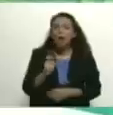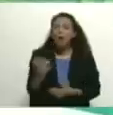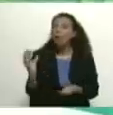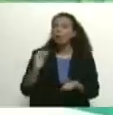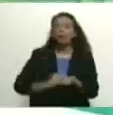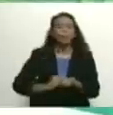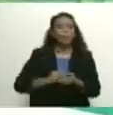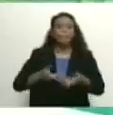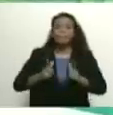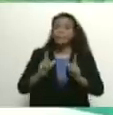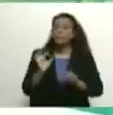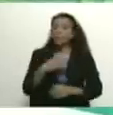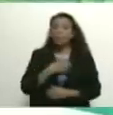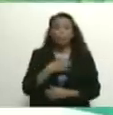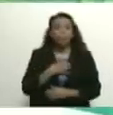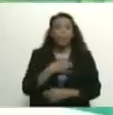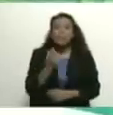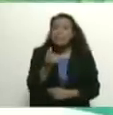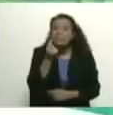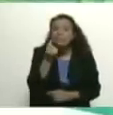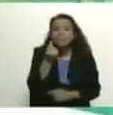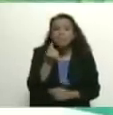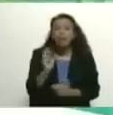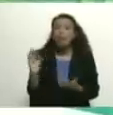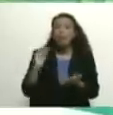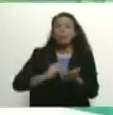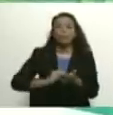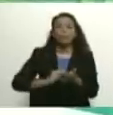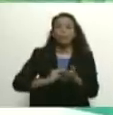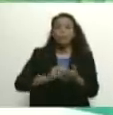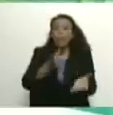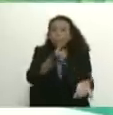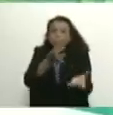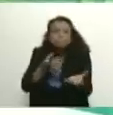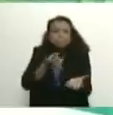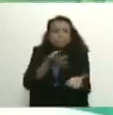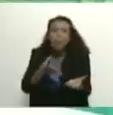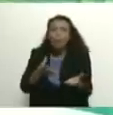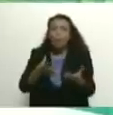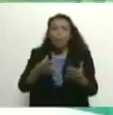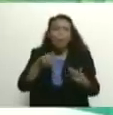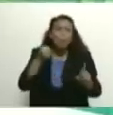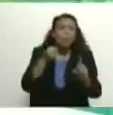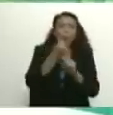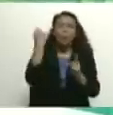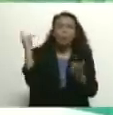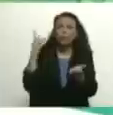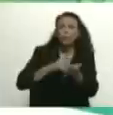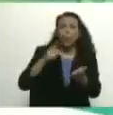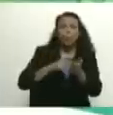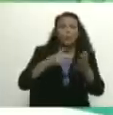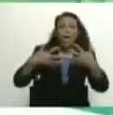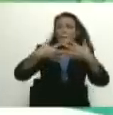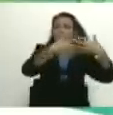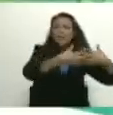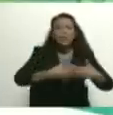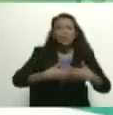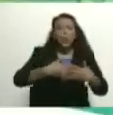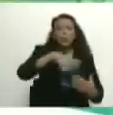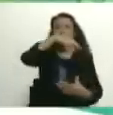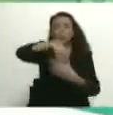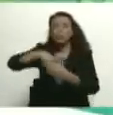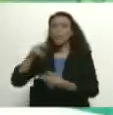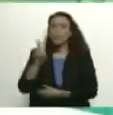podemos permitir bajo ningún aspecto. No al aguarisma, no al golpismo, no al intervencionismo. Bajo ningún aspecto.